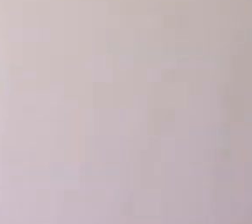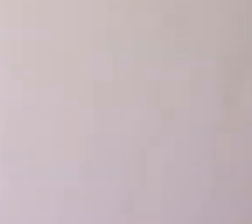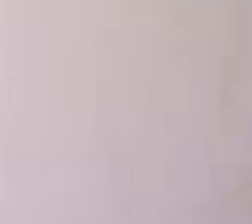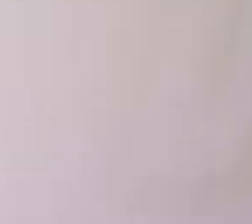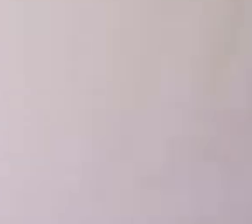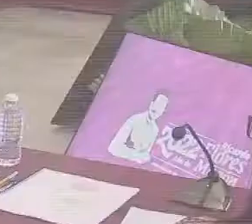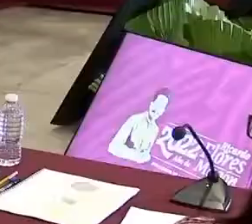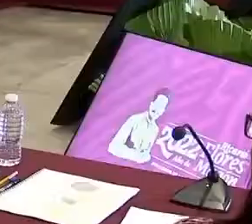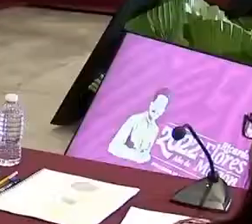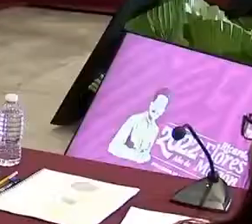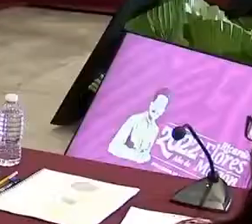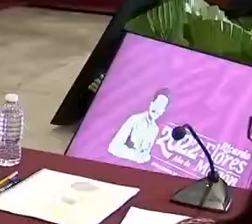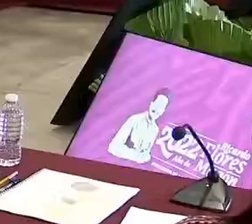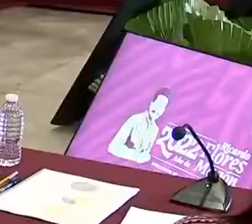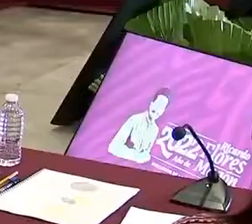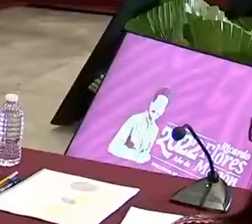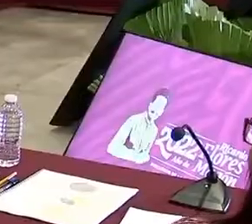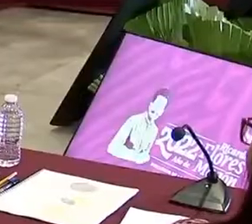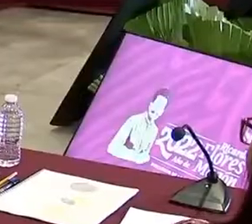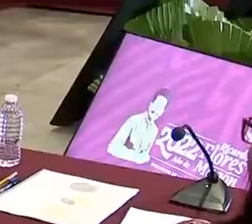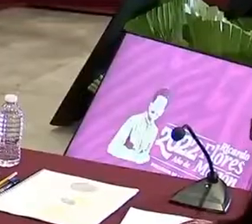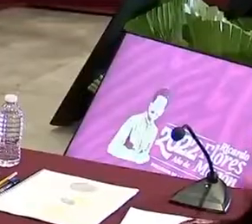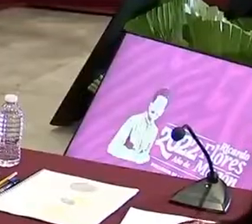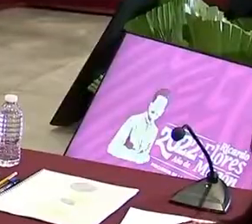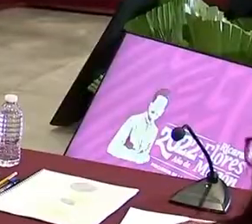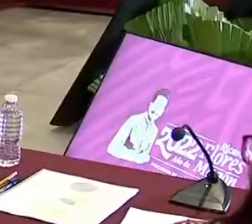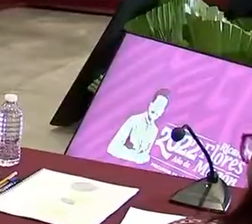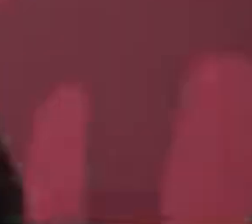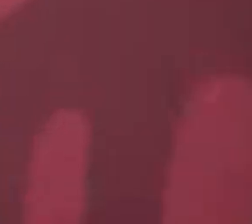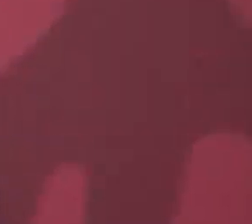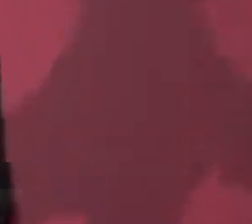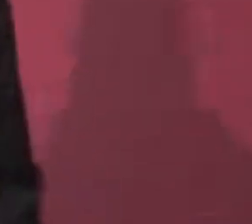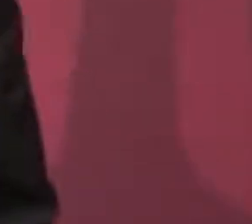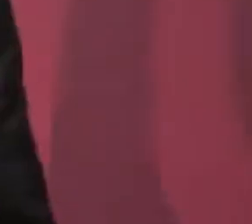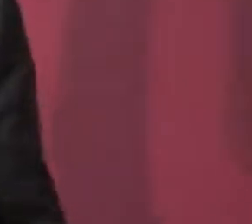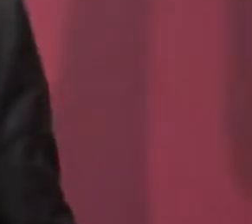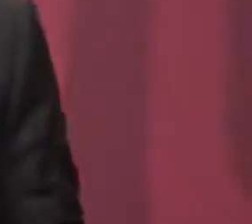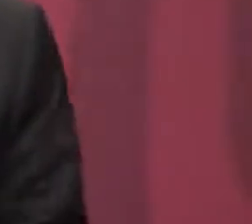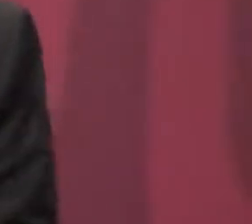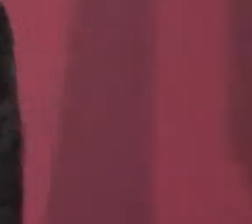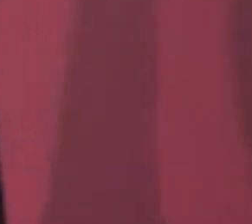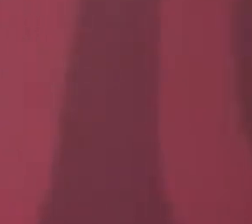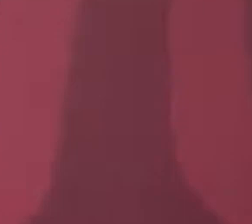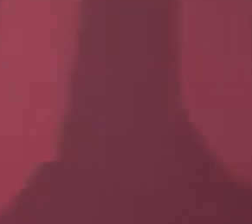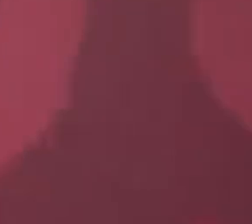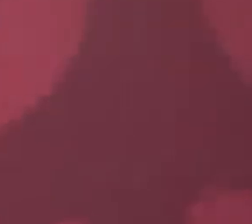El secretario de Gobernación, Adán Augusto López Hernández.